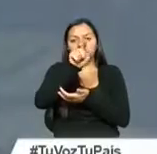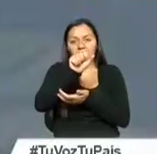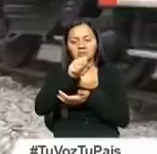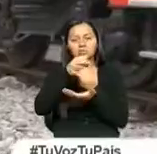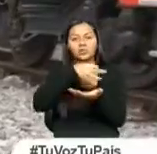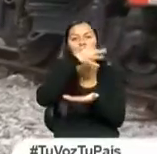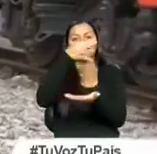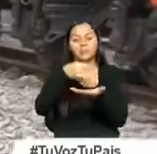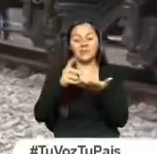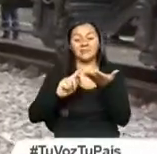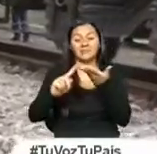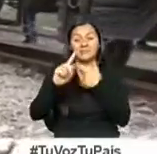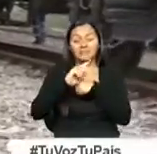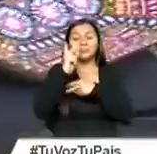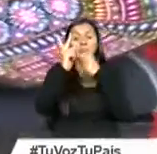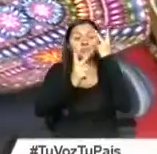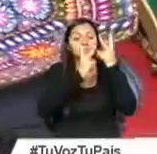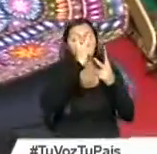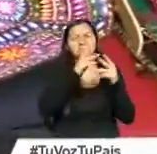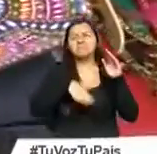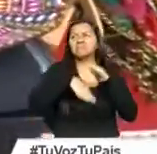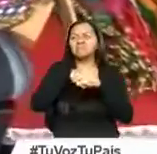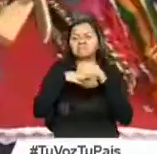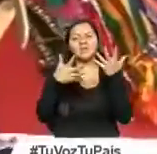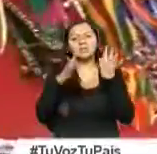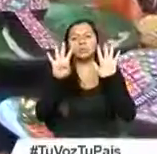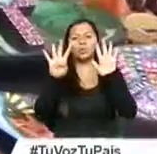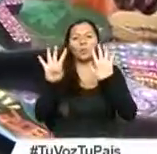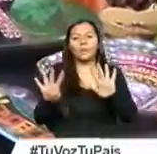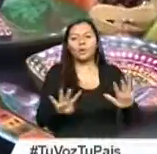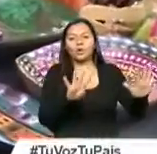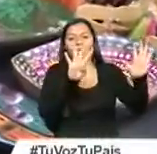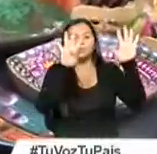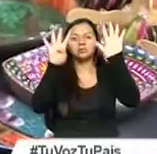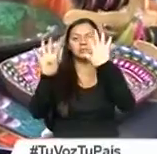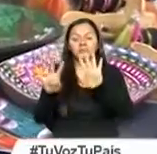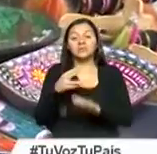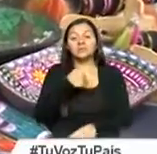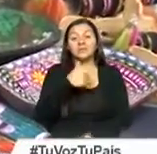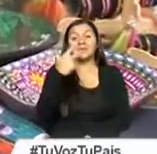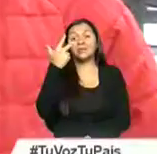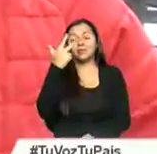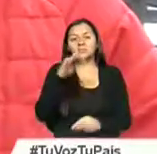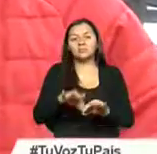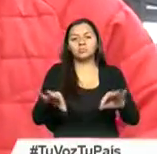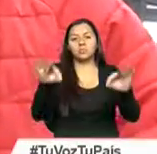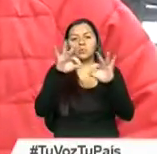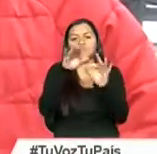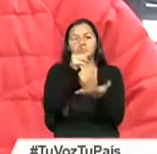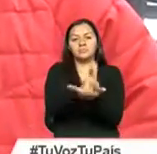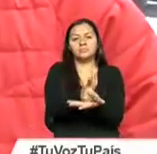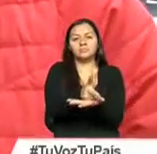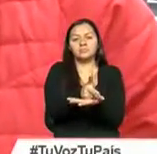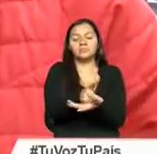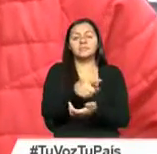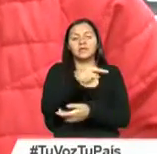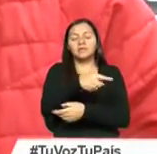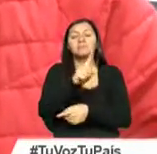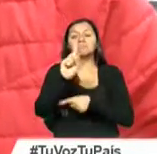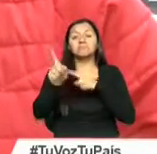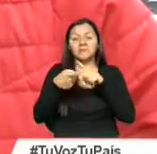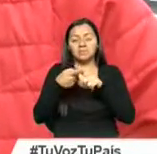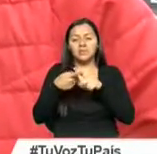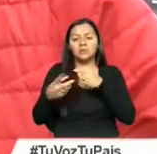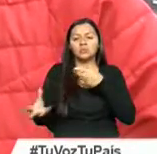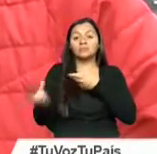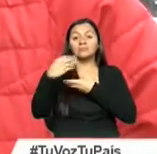entre otros. Este recorrido, que dura aproximadamente nueve horas, contempla tres importantes paradas. Y hemos integrado, por ejemplo,